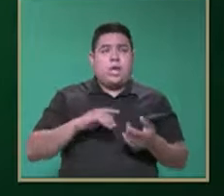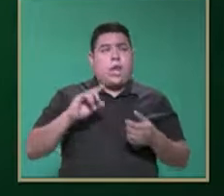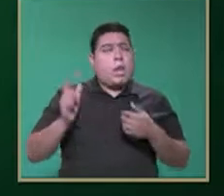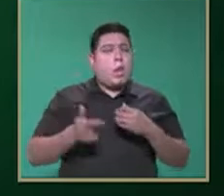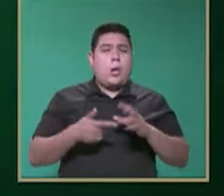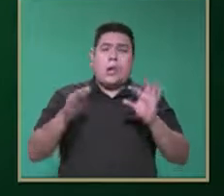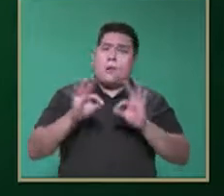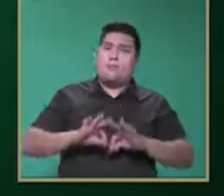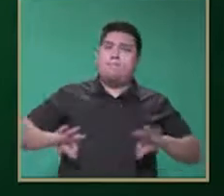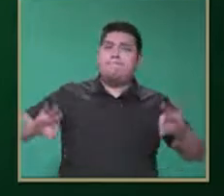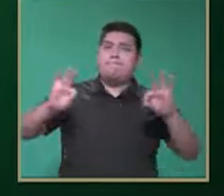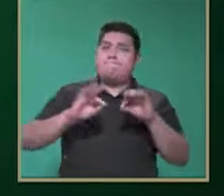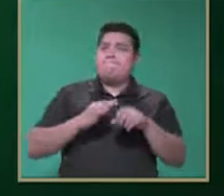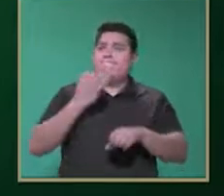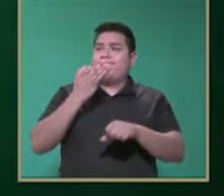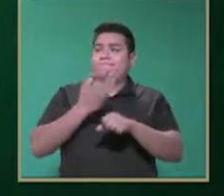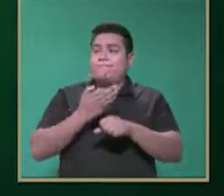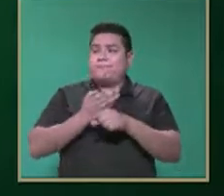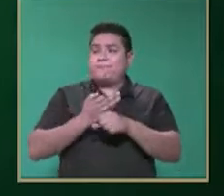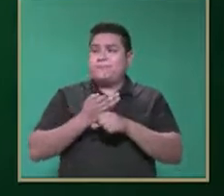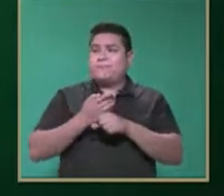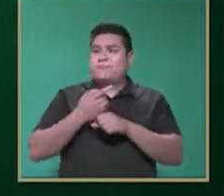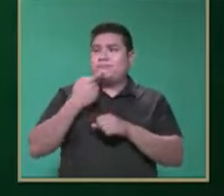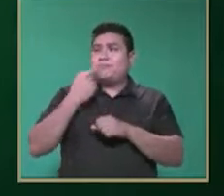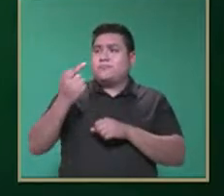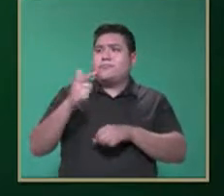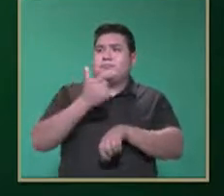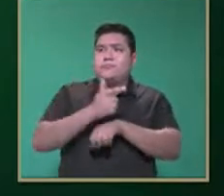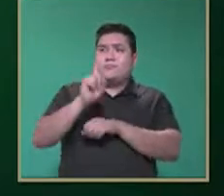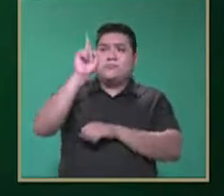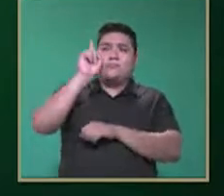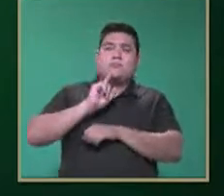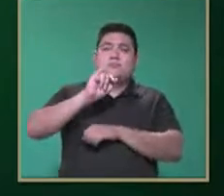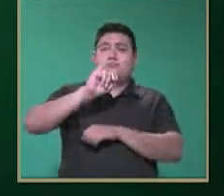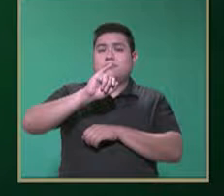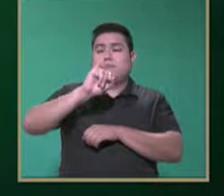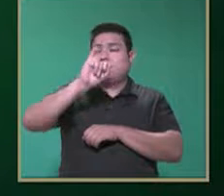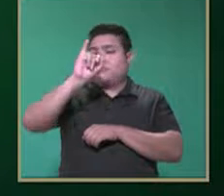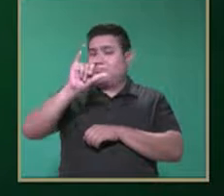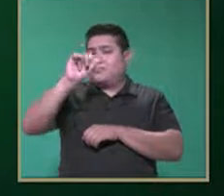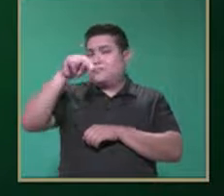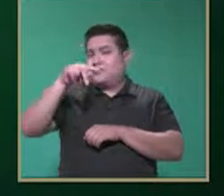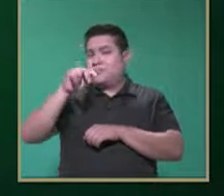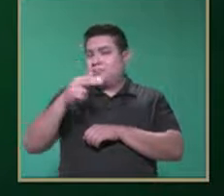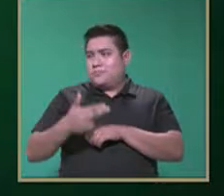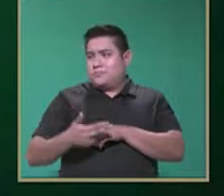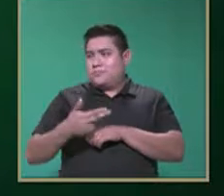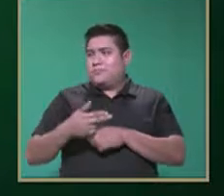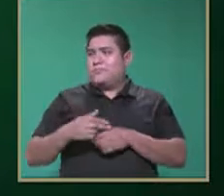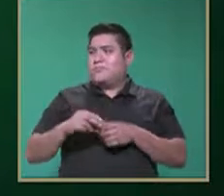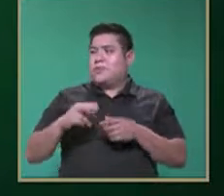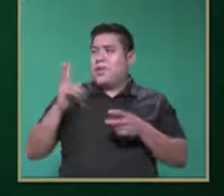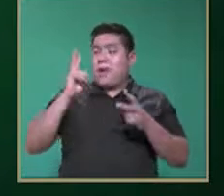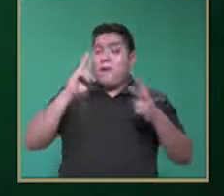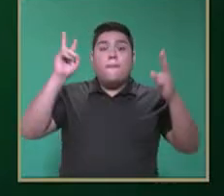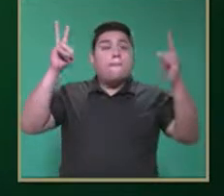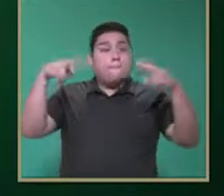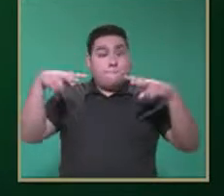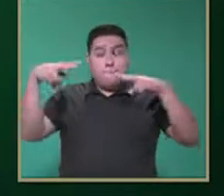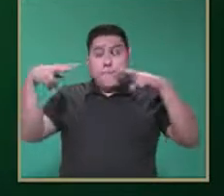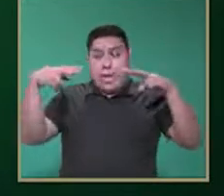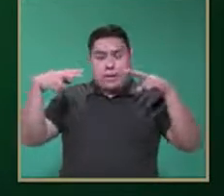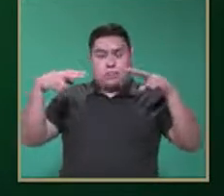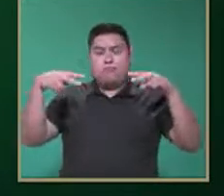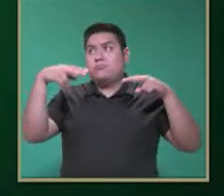muy importante, ya lo menciona la licenciada Janet, es que debemos de buscar la mirada. Debemos de buscar